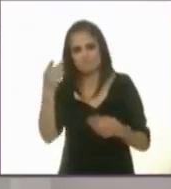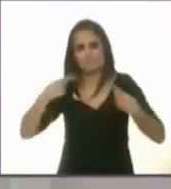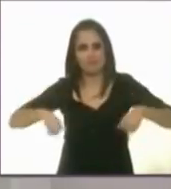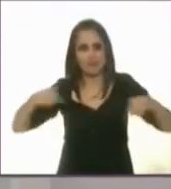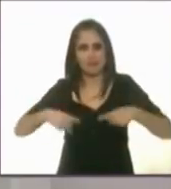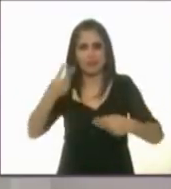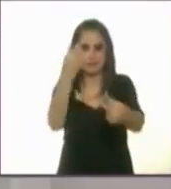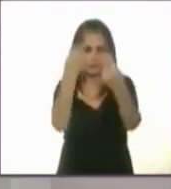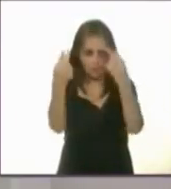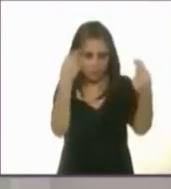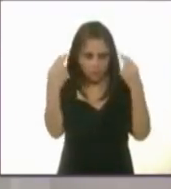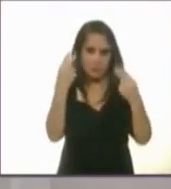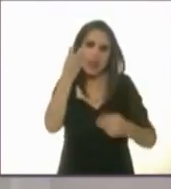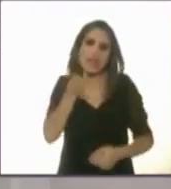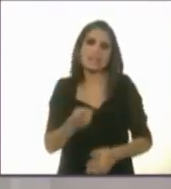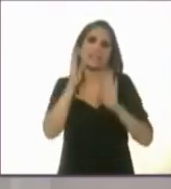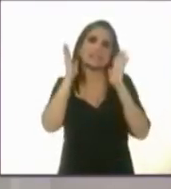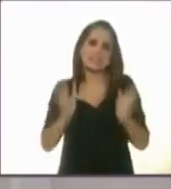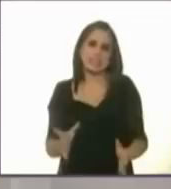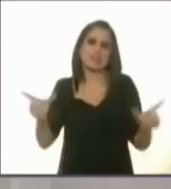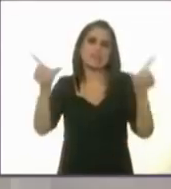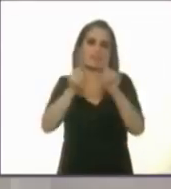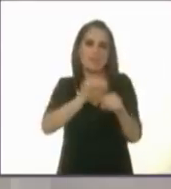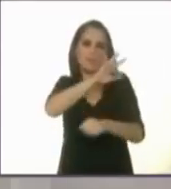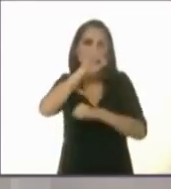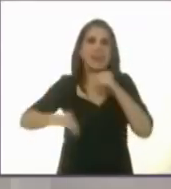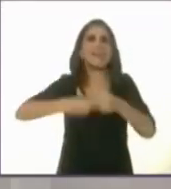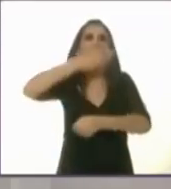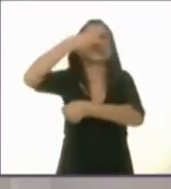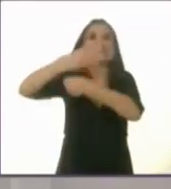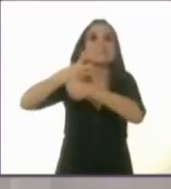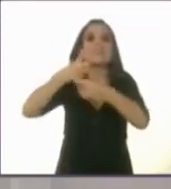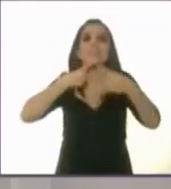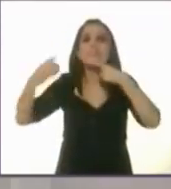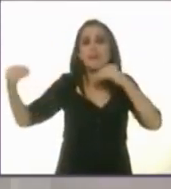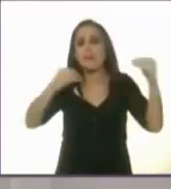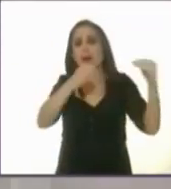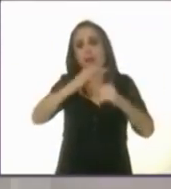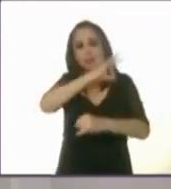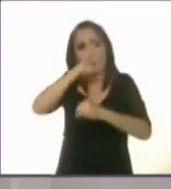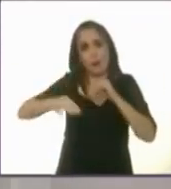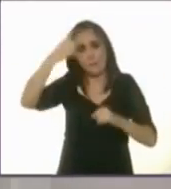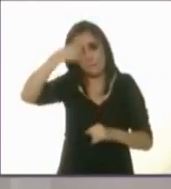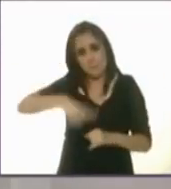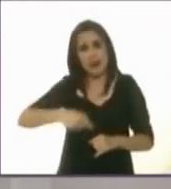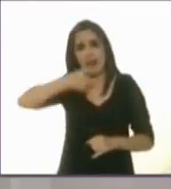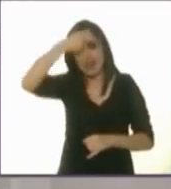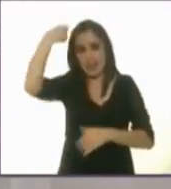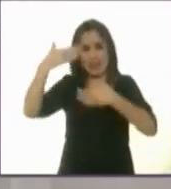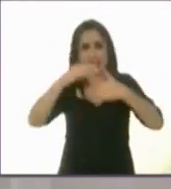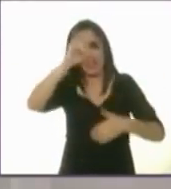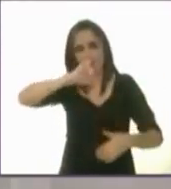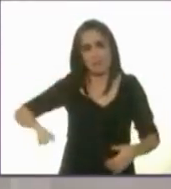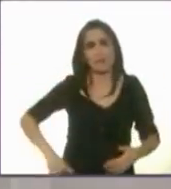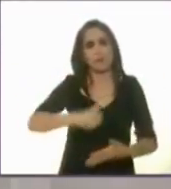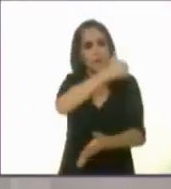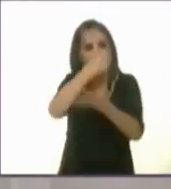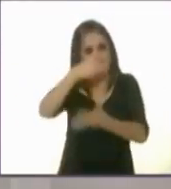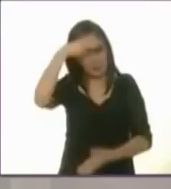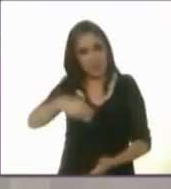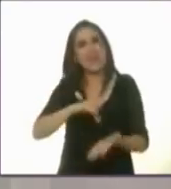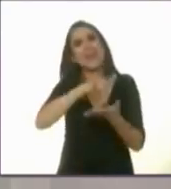favor de vernos así llegamos al final de este tercer y último debate por la jefatura de la ciudad de méxico